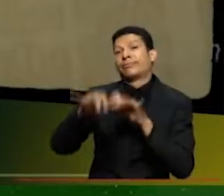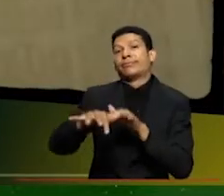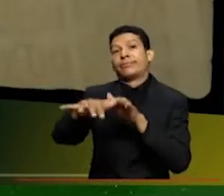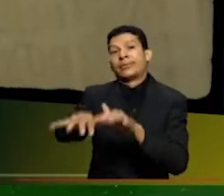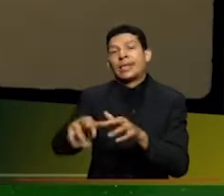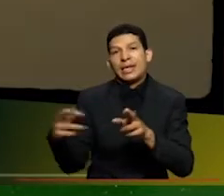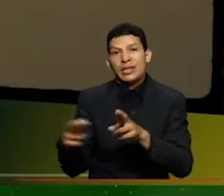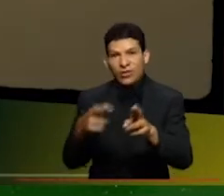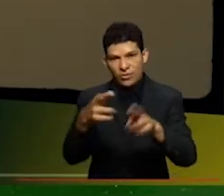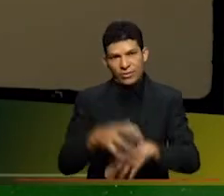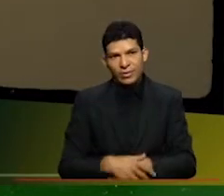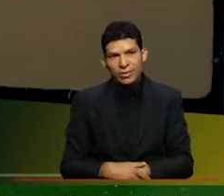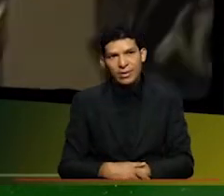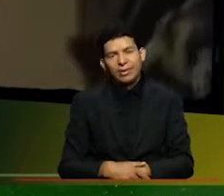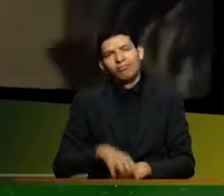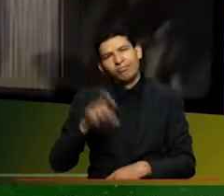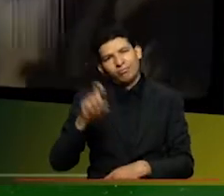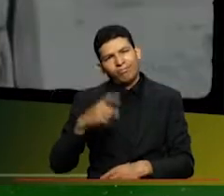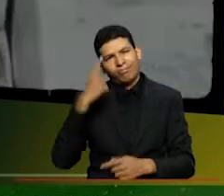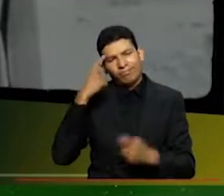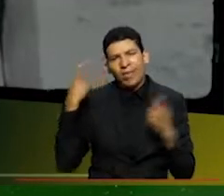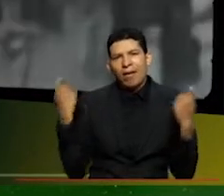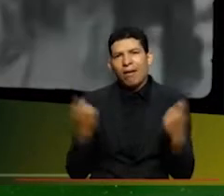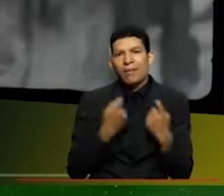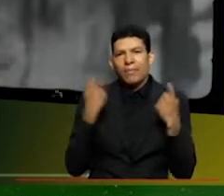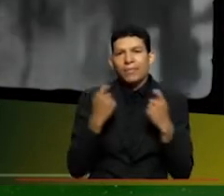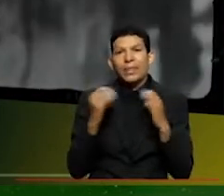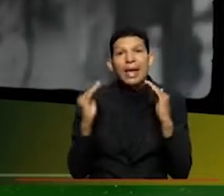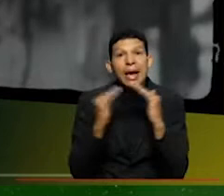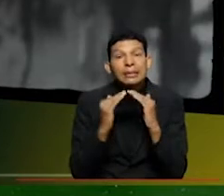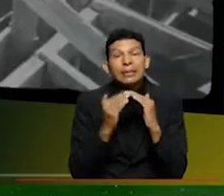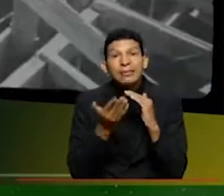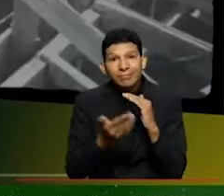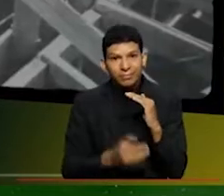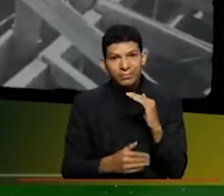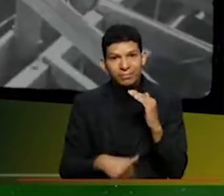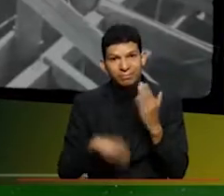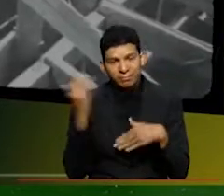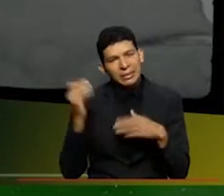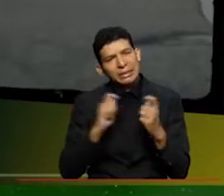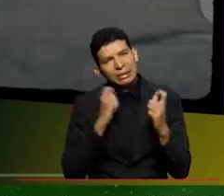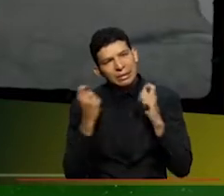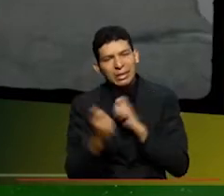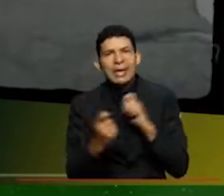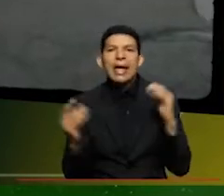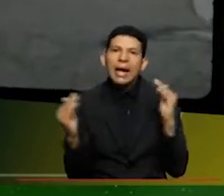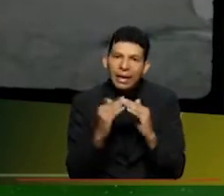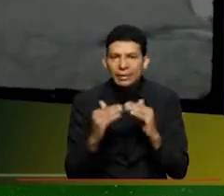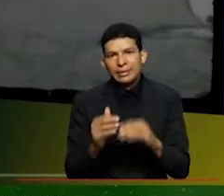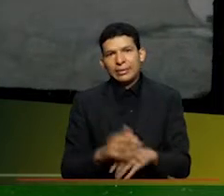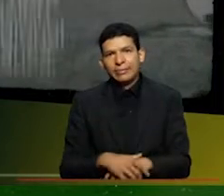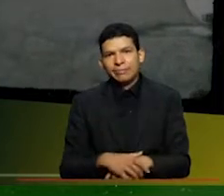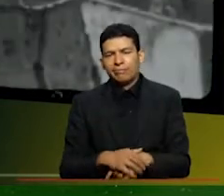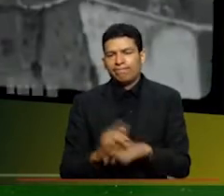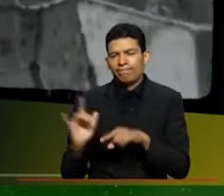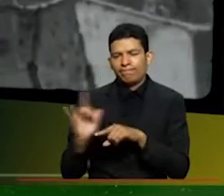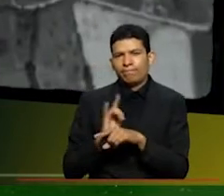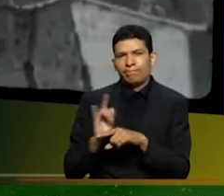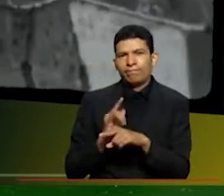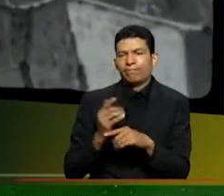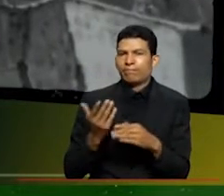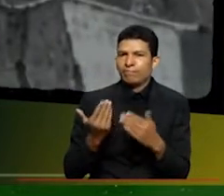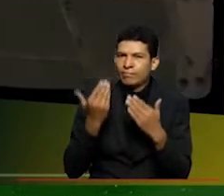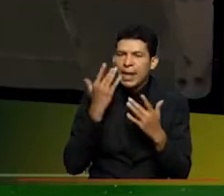poder iniciar esas campañas desde la misma casa es que el cambio comienza en la casa entonces comenzar a hacer un uso adecuado